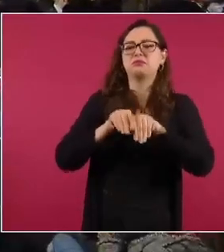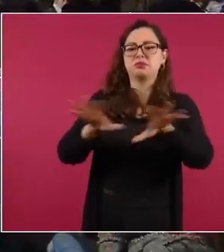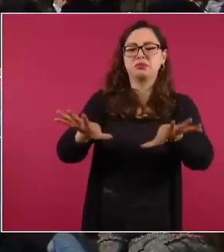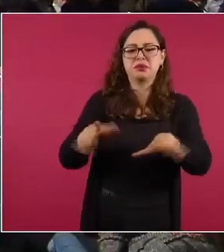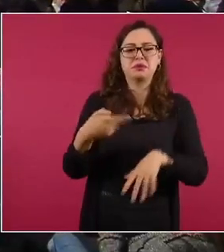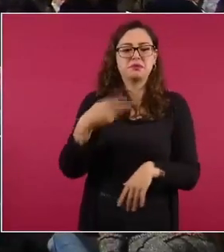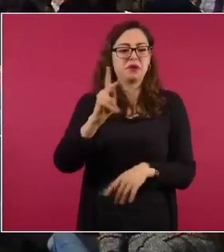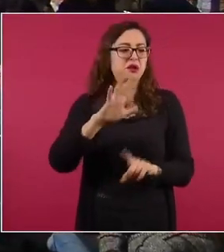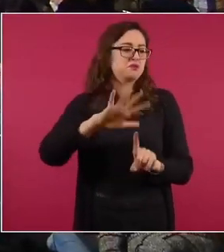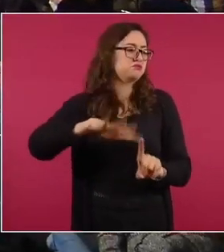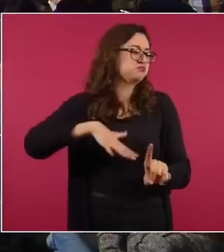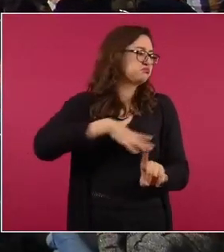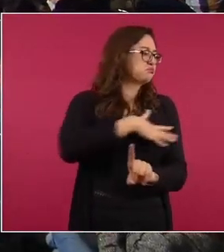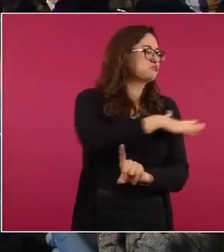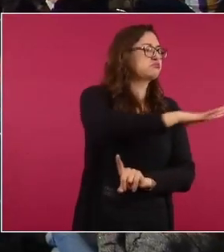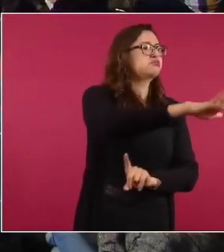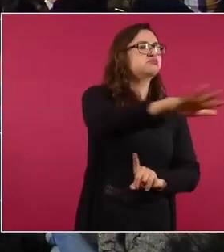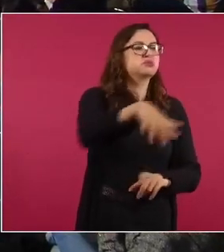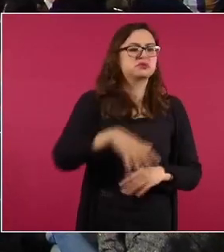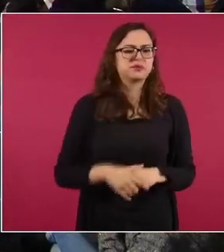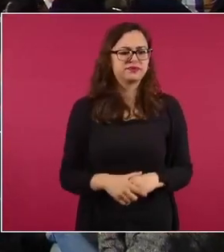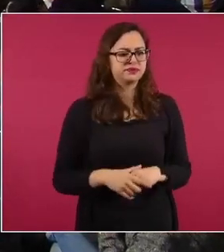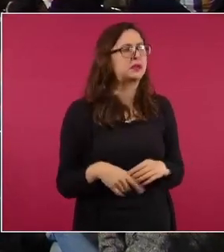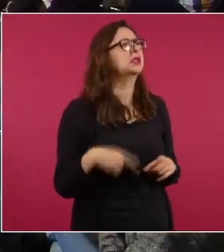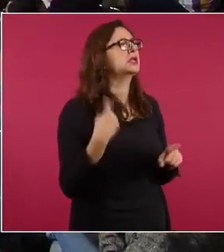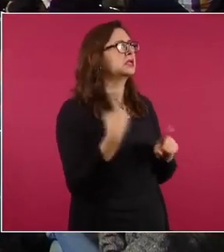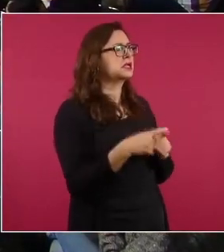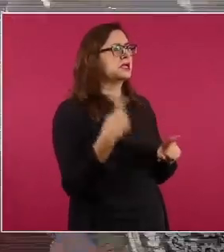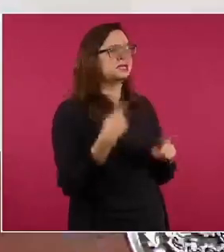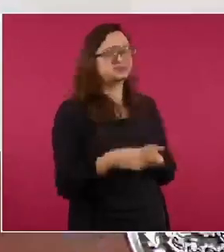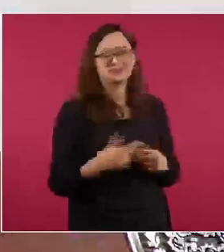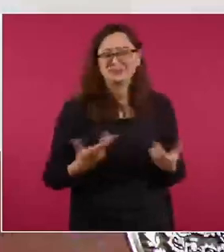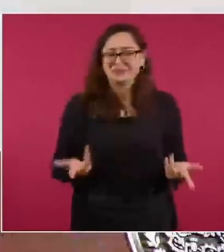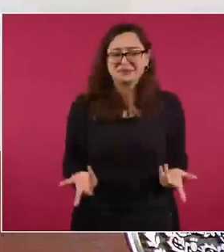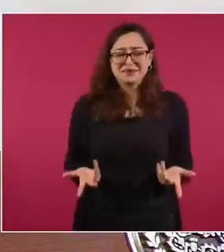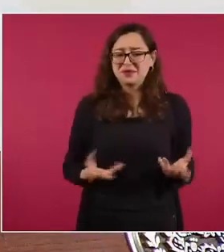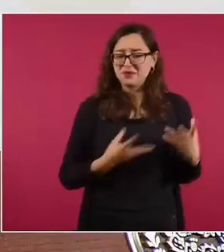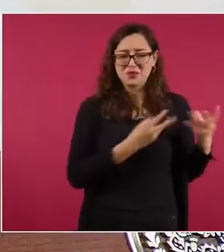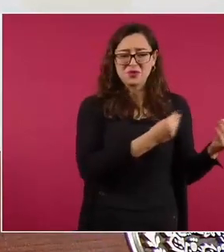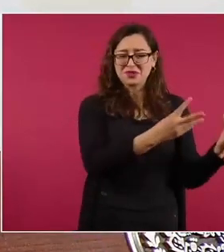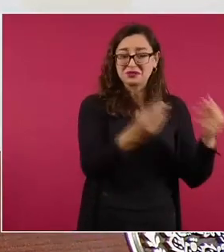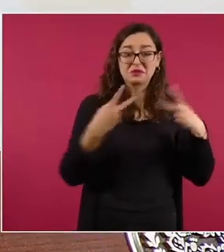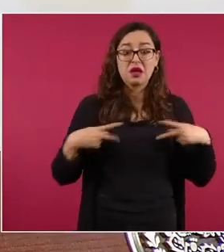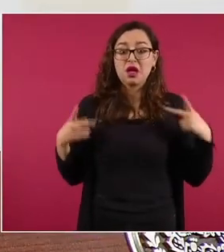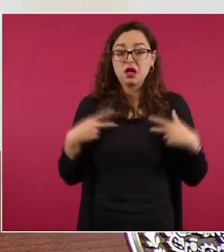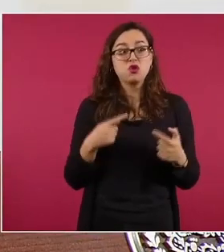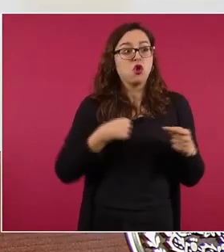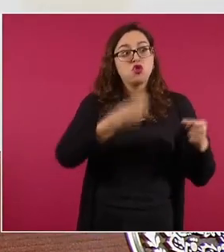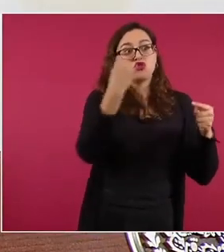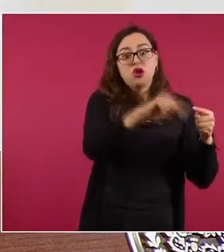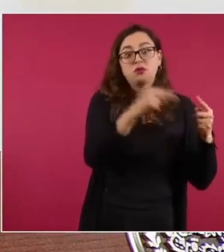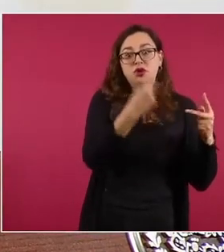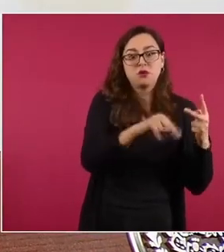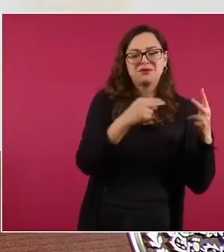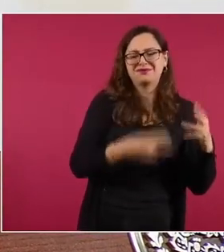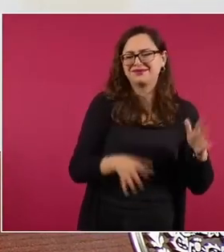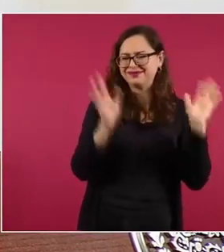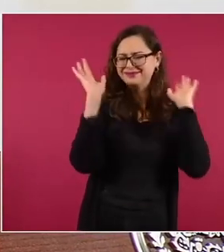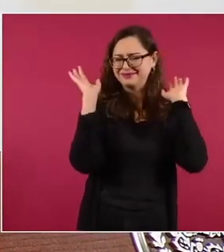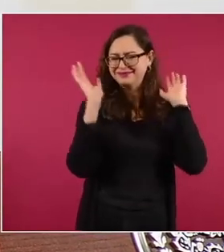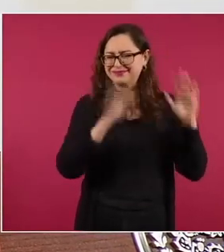¿Quiénes son? Pues hay que verlos, pero tampoco darles tanta importancia. La verdad,